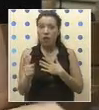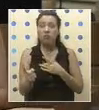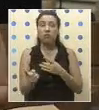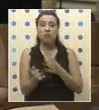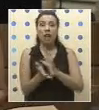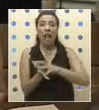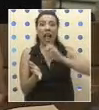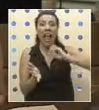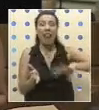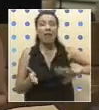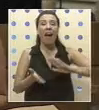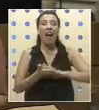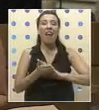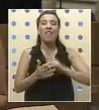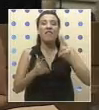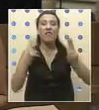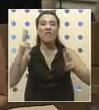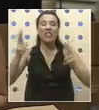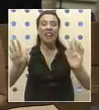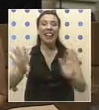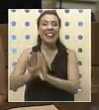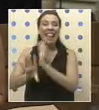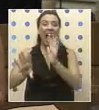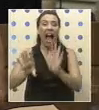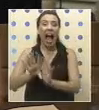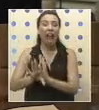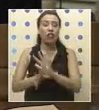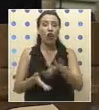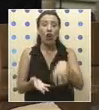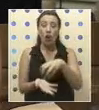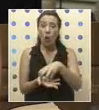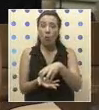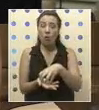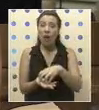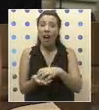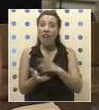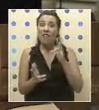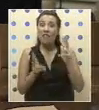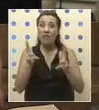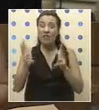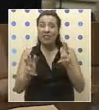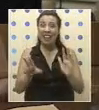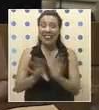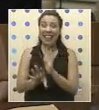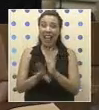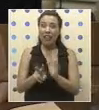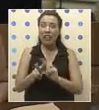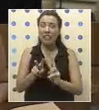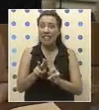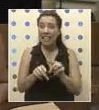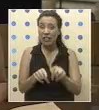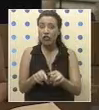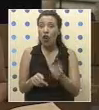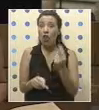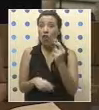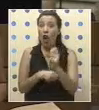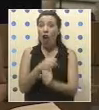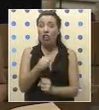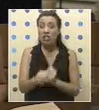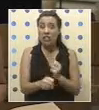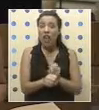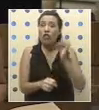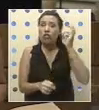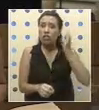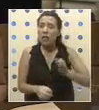eliminado el Festival de Teatro de la Comuna. El Festival de Teatro de Recoleta se realizó durante 12 años en forma